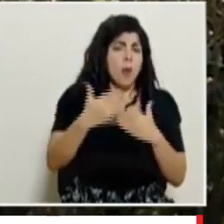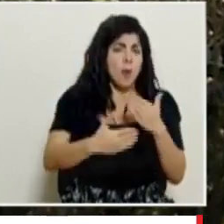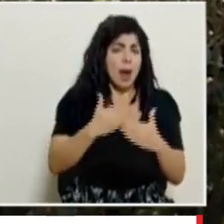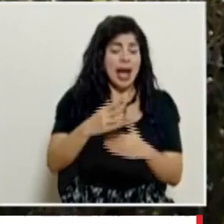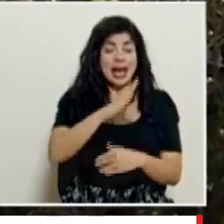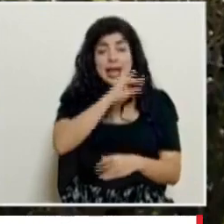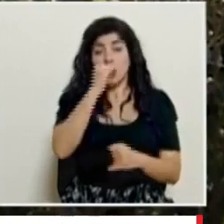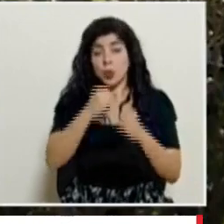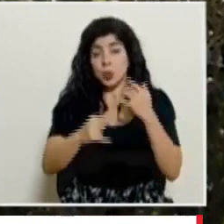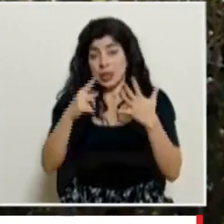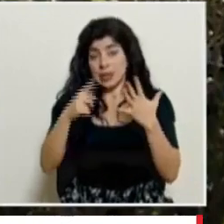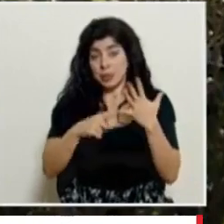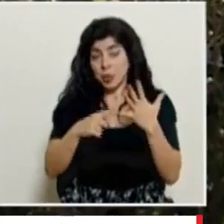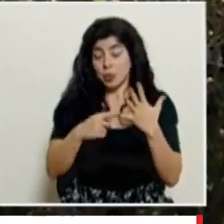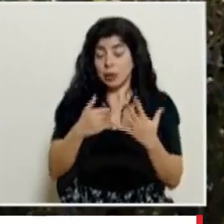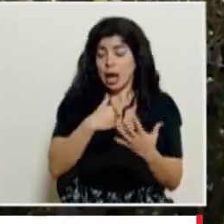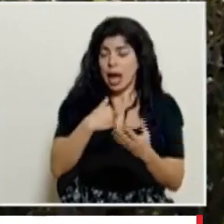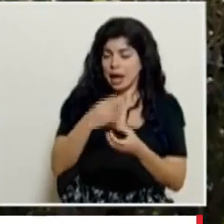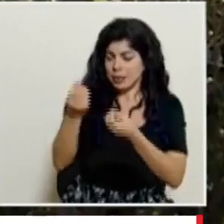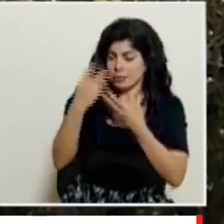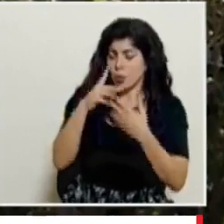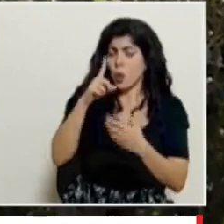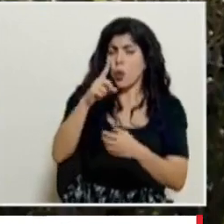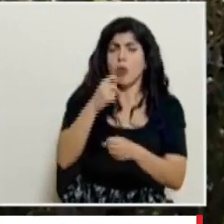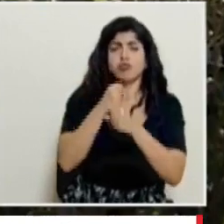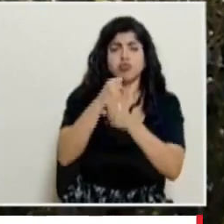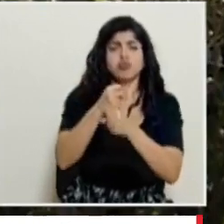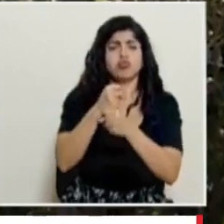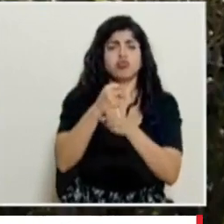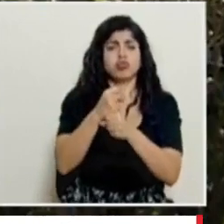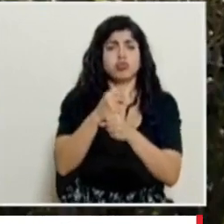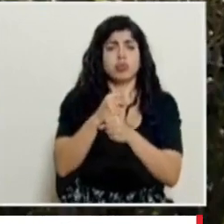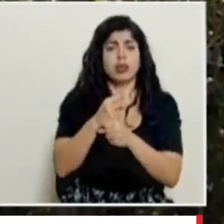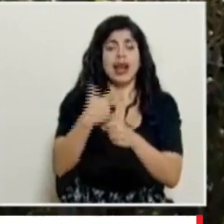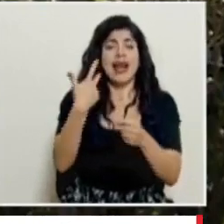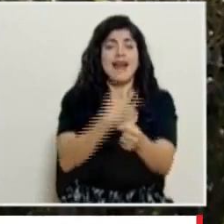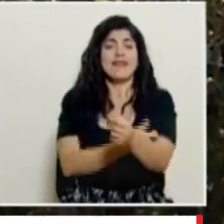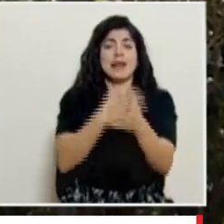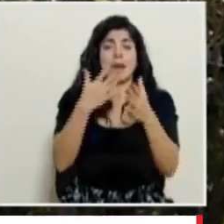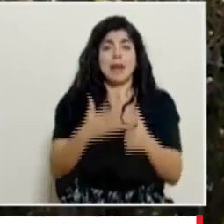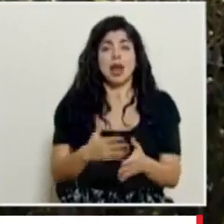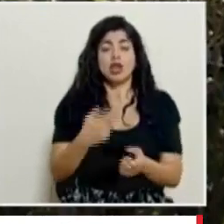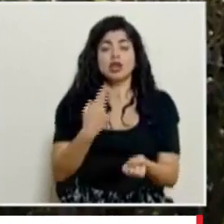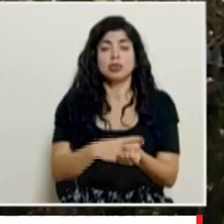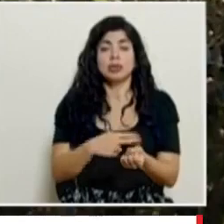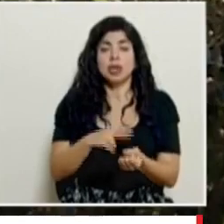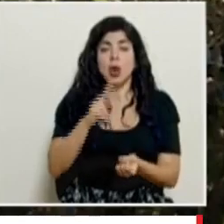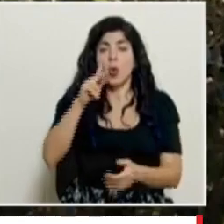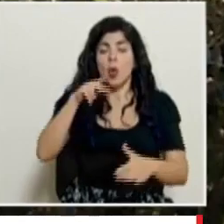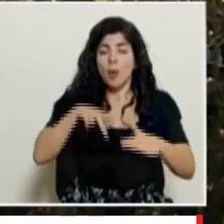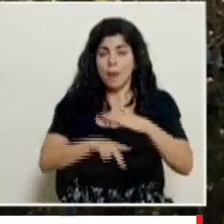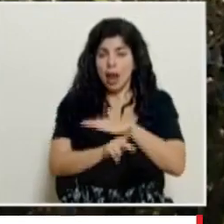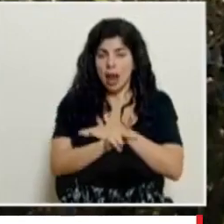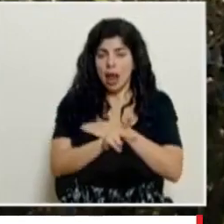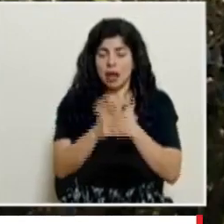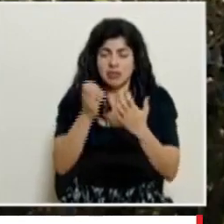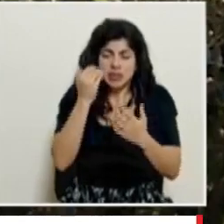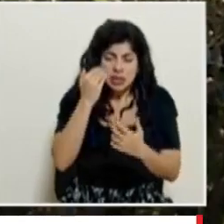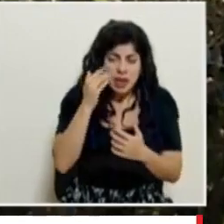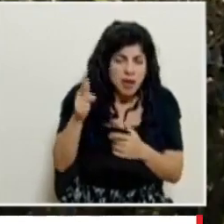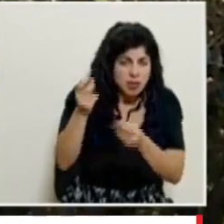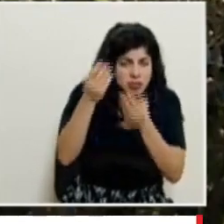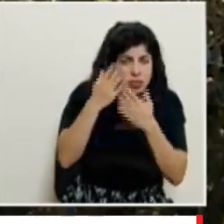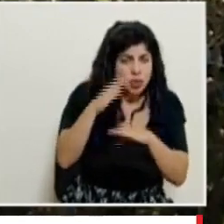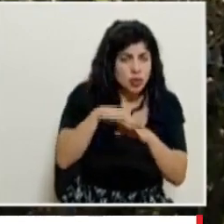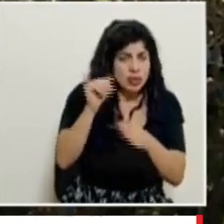último consultable también tenemos el reporte de una manifestación del personal de enfermería en el hospital de Upala quería saber si tienen algún reporte